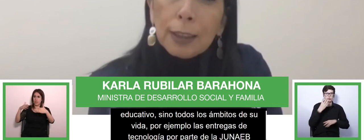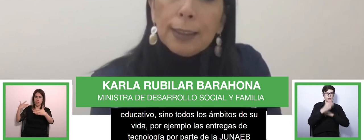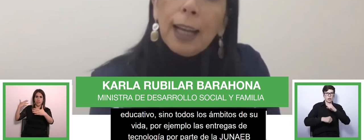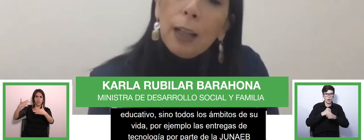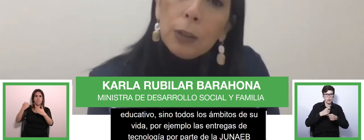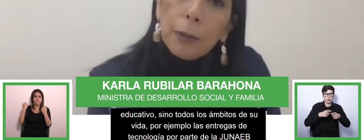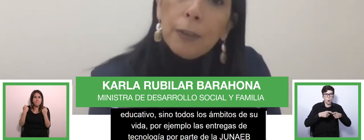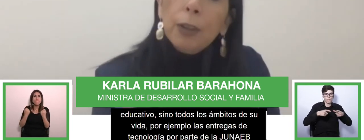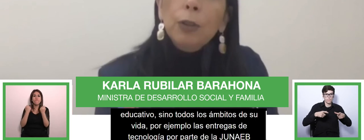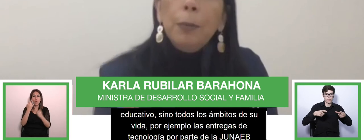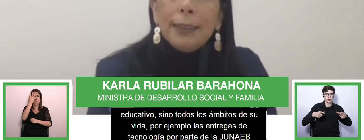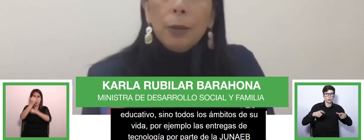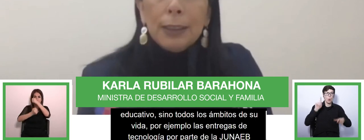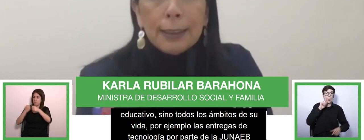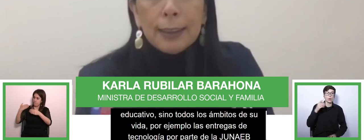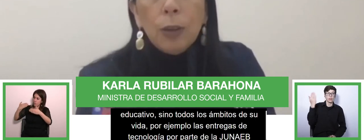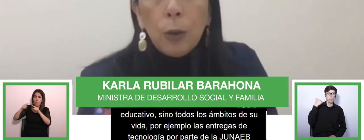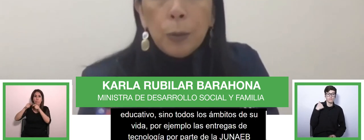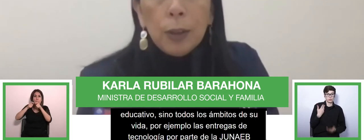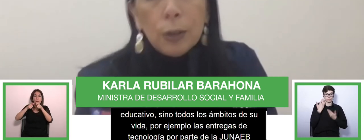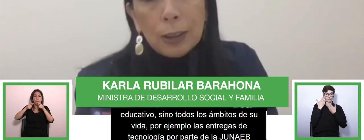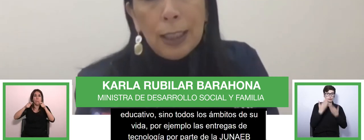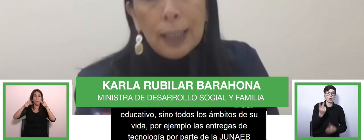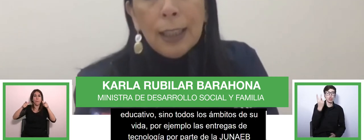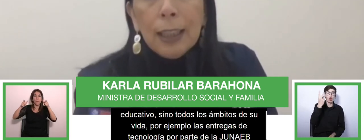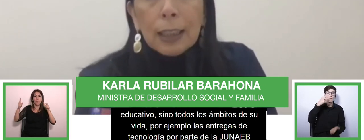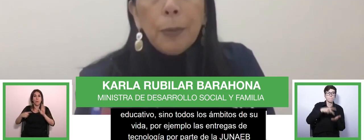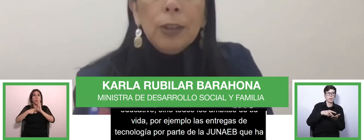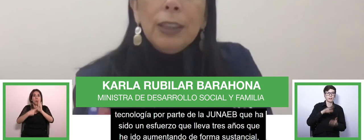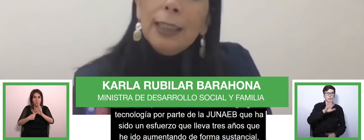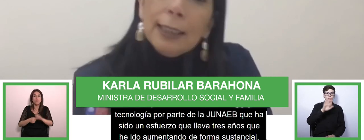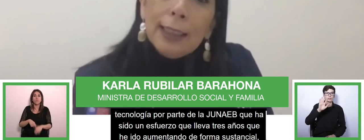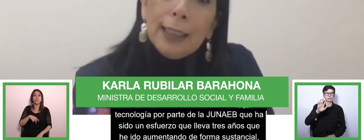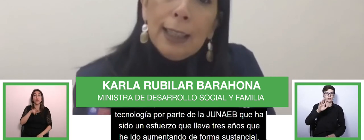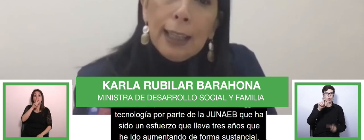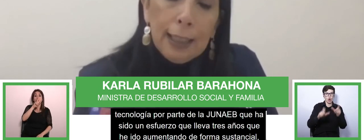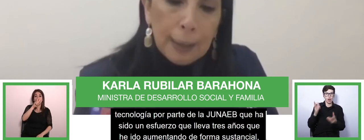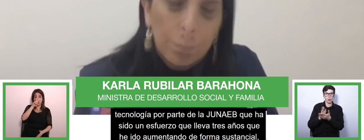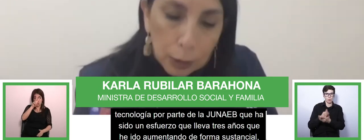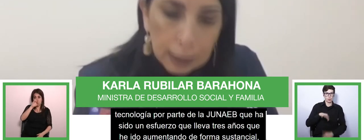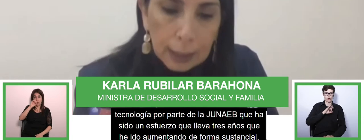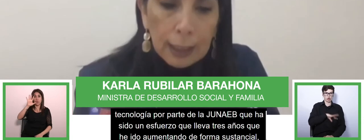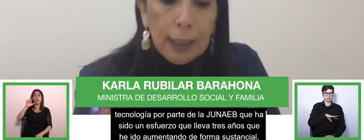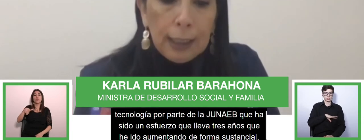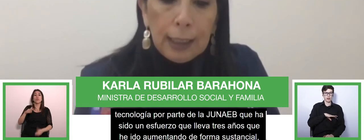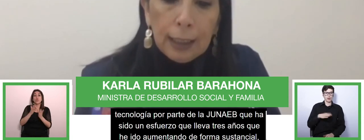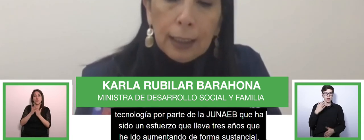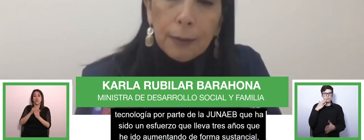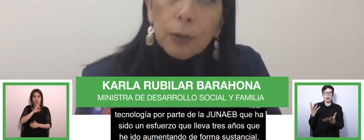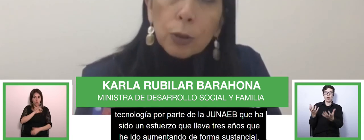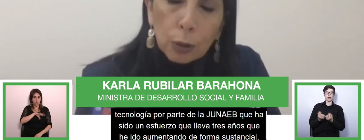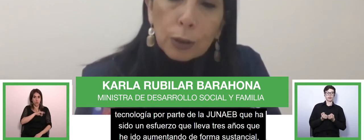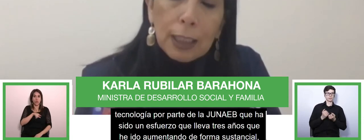forma sustancial la última vez fueron 2055 alumnos en todo Chile que pudieron tener este aporte y